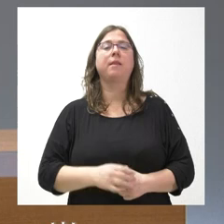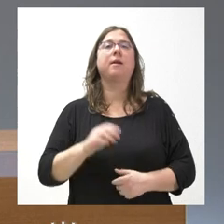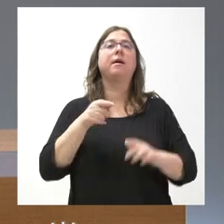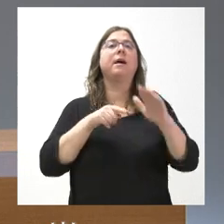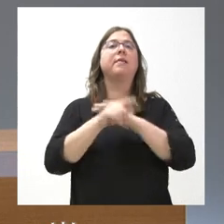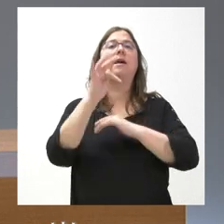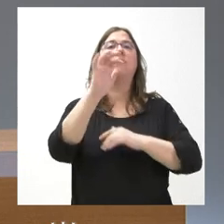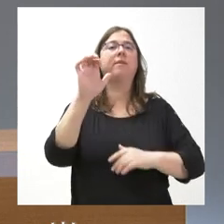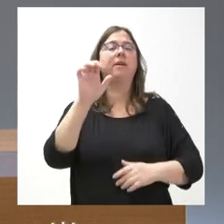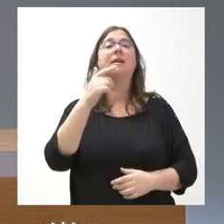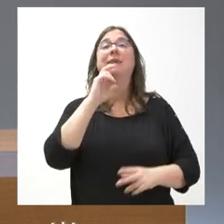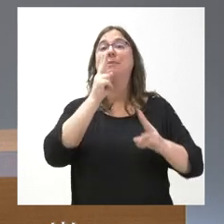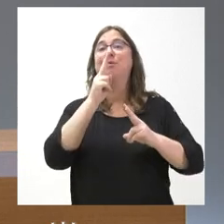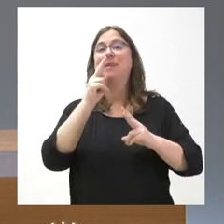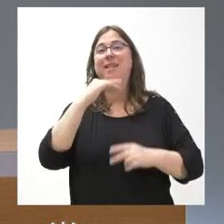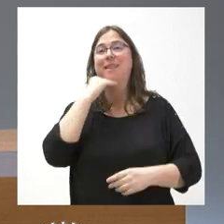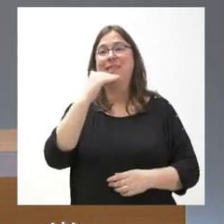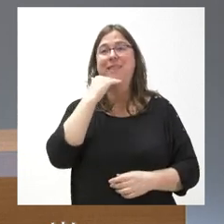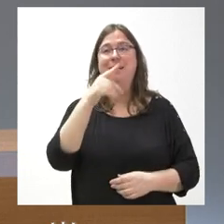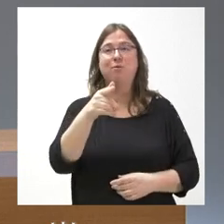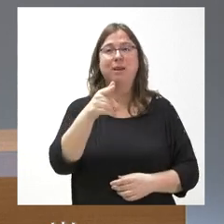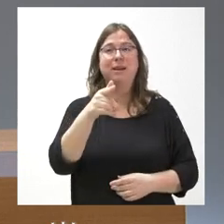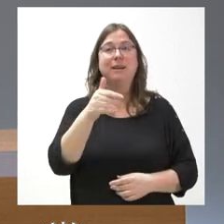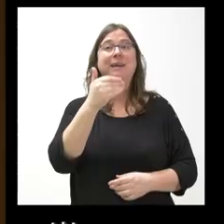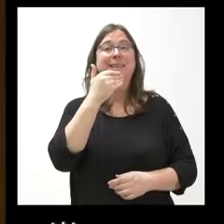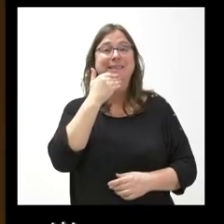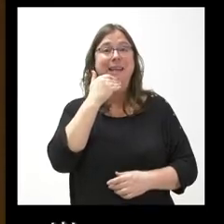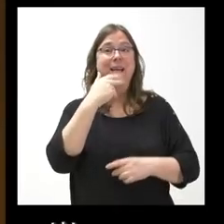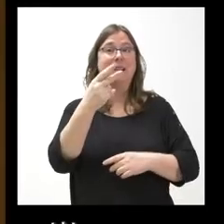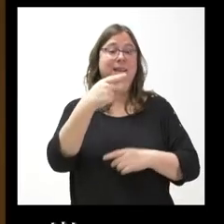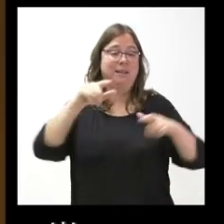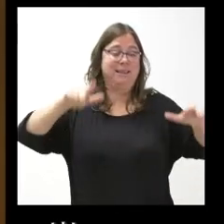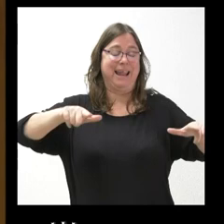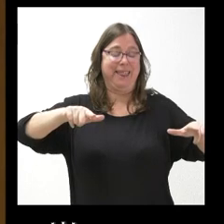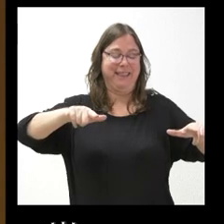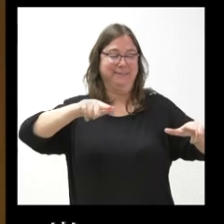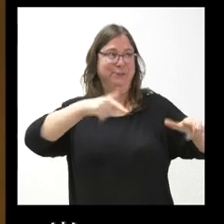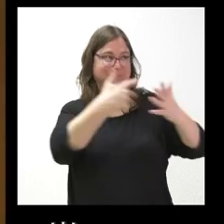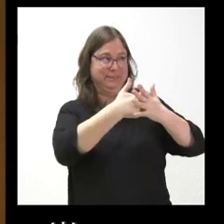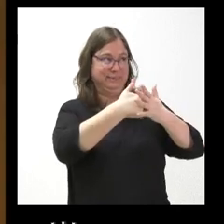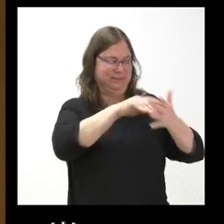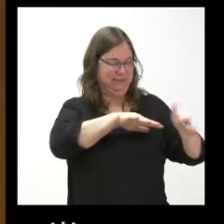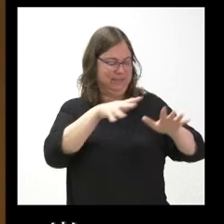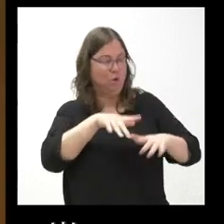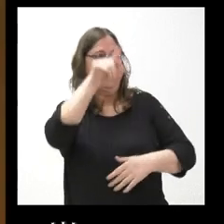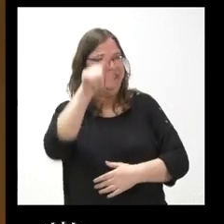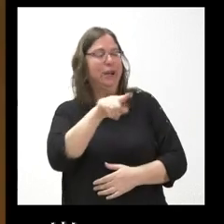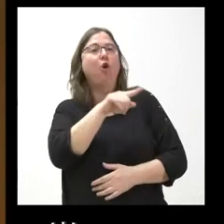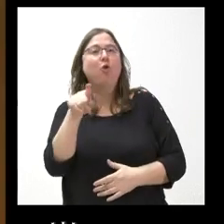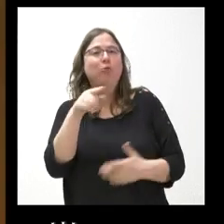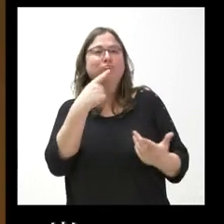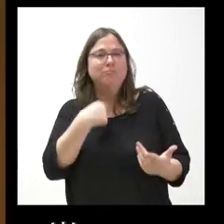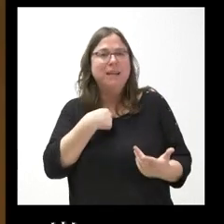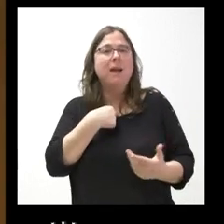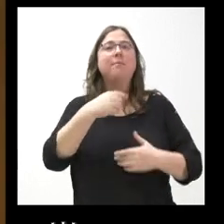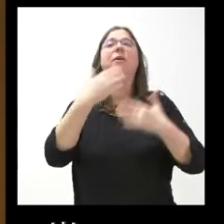Al responderle al compañero Zamora, que con las terrazas, tradúzcanos si son partidarios o no en concreto de las terrazas,